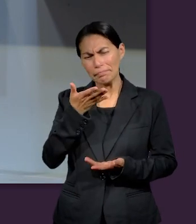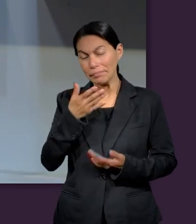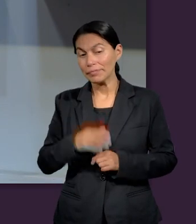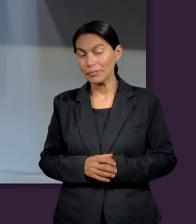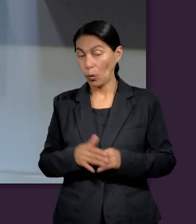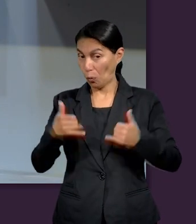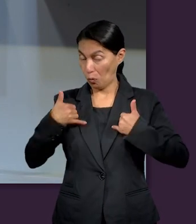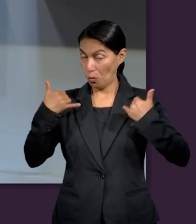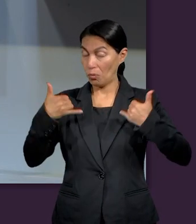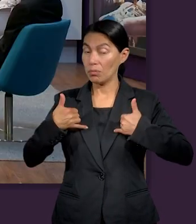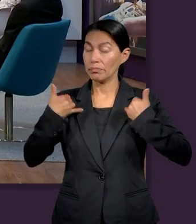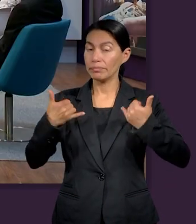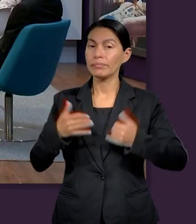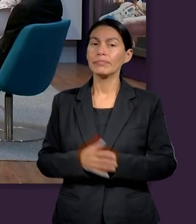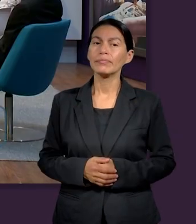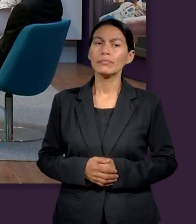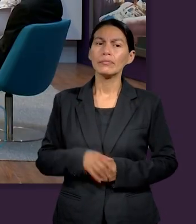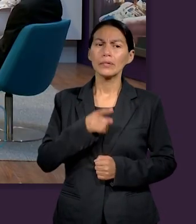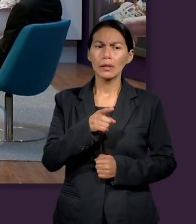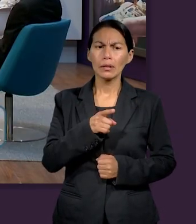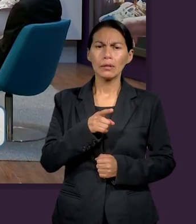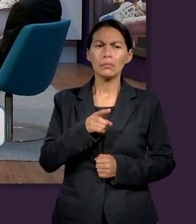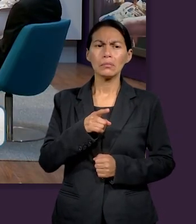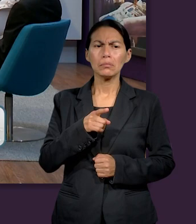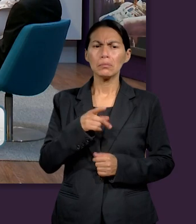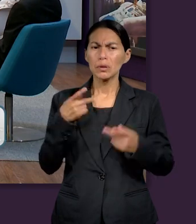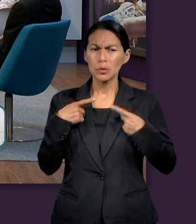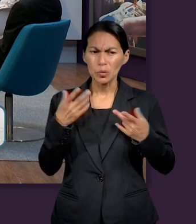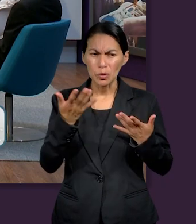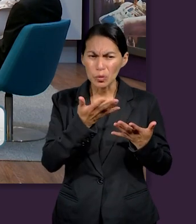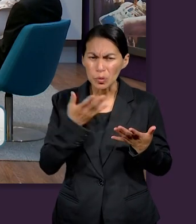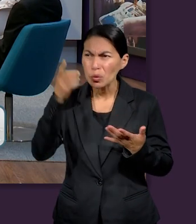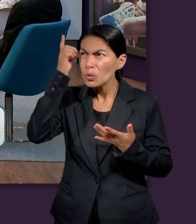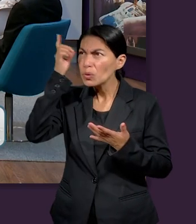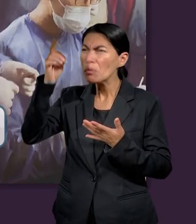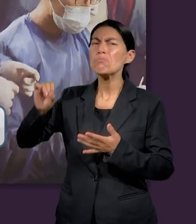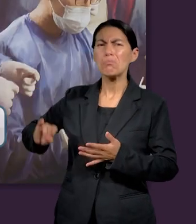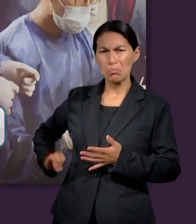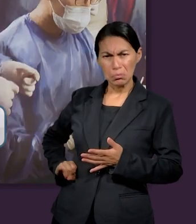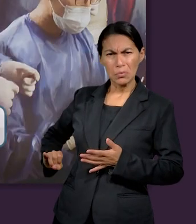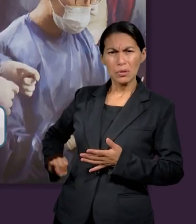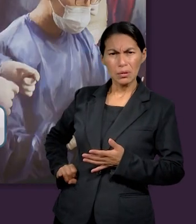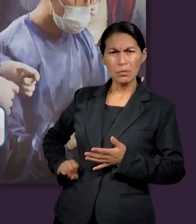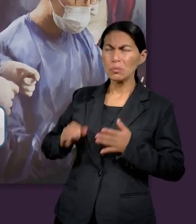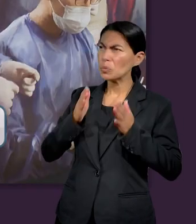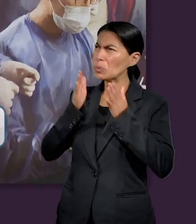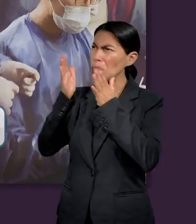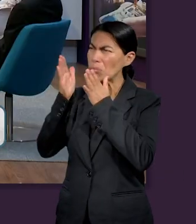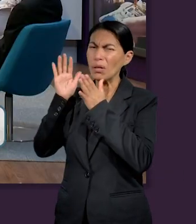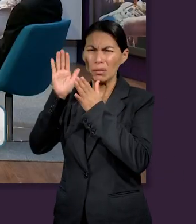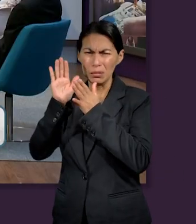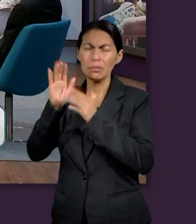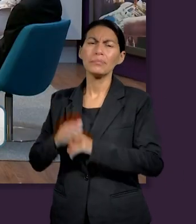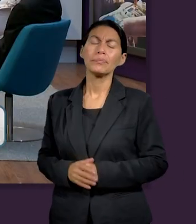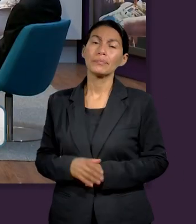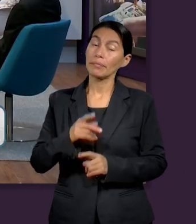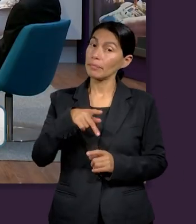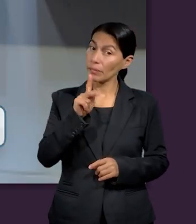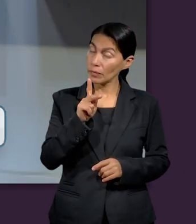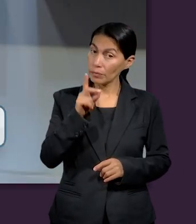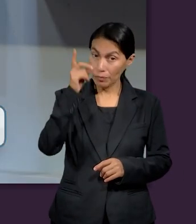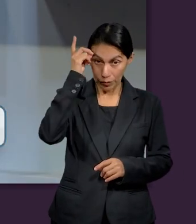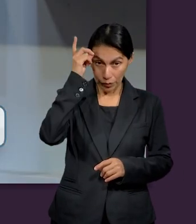este joven porque se veía muy interesado por las cosas espirituales. Sin embargo, el Señor Jesús,